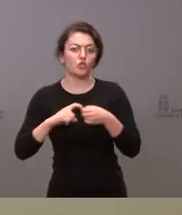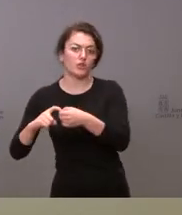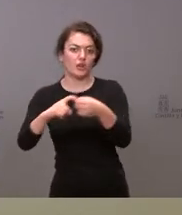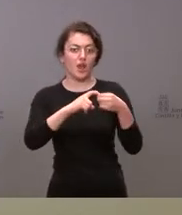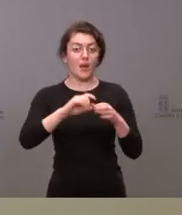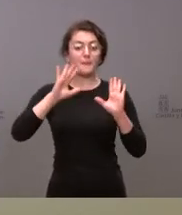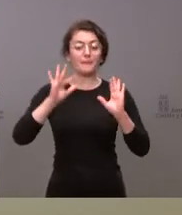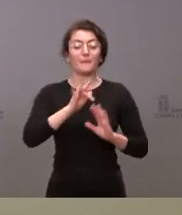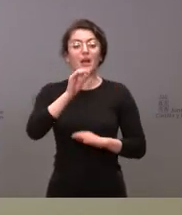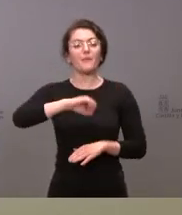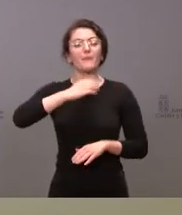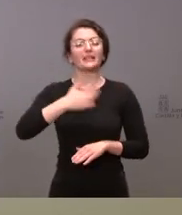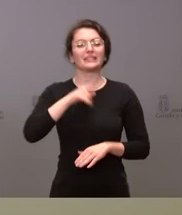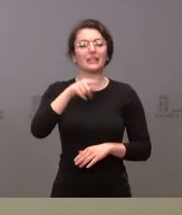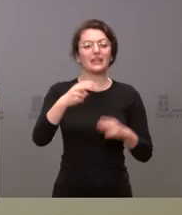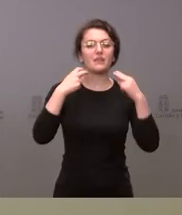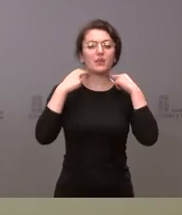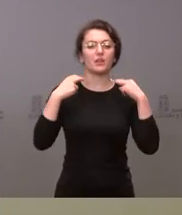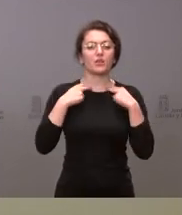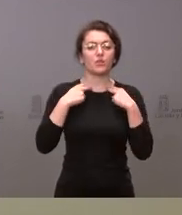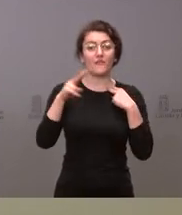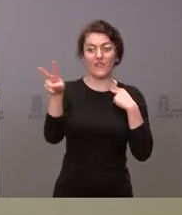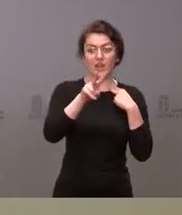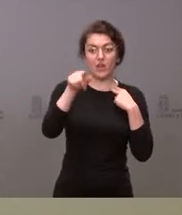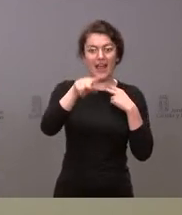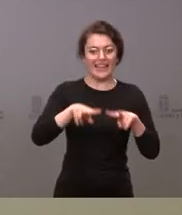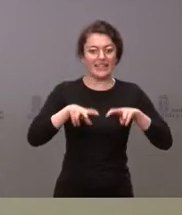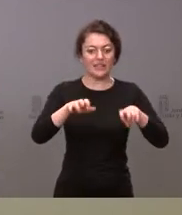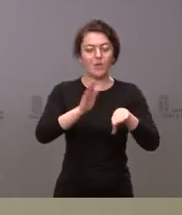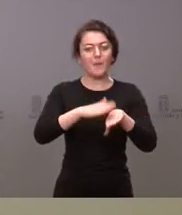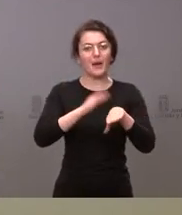Diputación de Valladolid va a haber también una iniciativa a favor de que la Junta